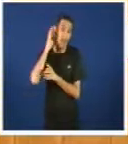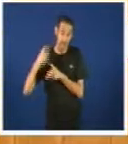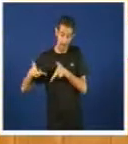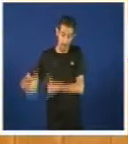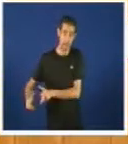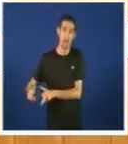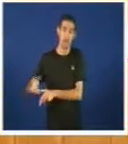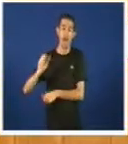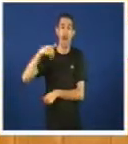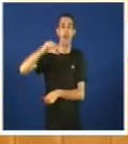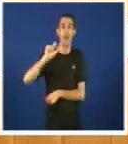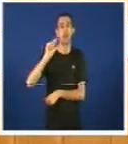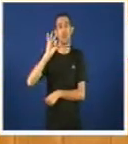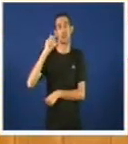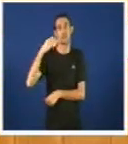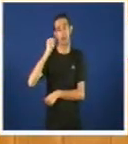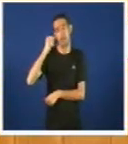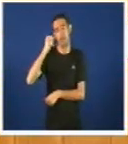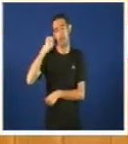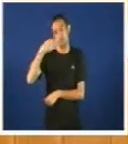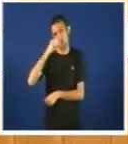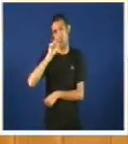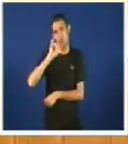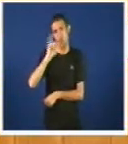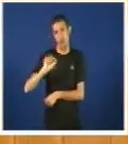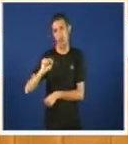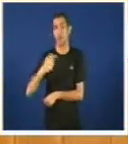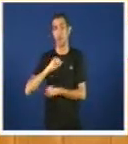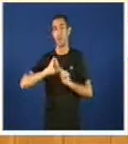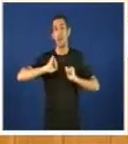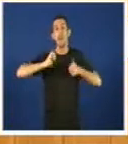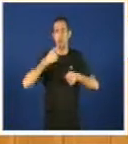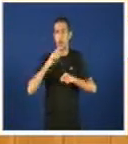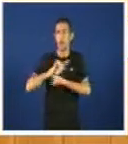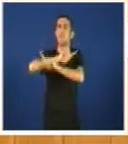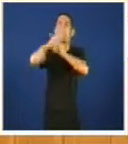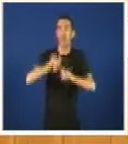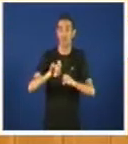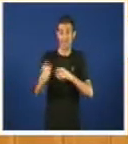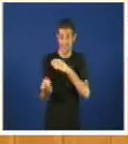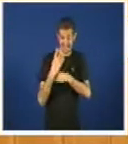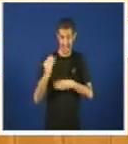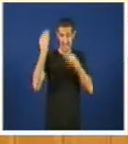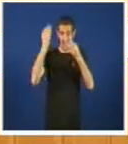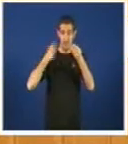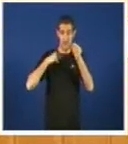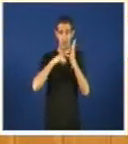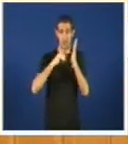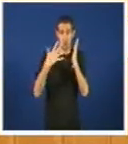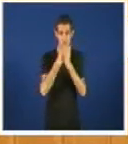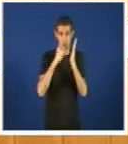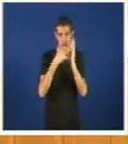a dona Ana Luisa Bouza que casi lle iba a empezar preguntando se isto que nos enviou realmente é todo o plan